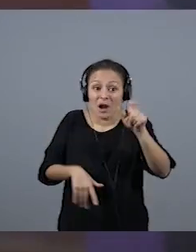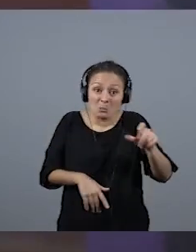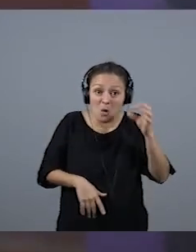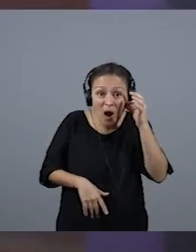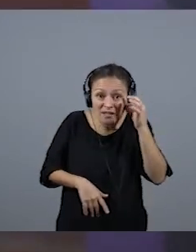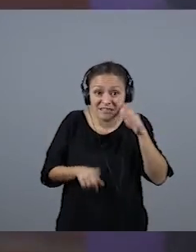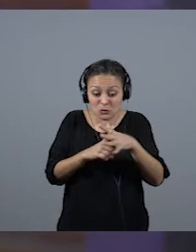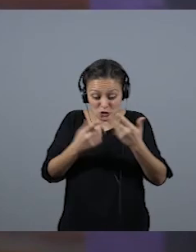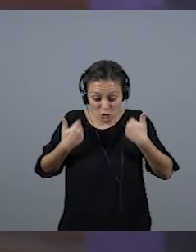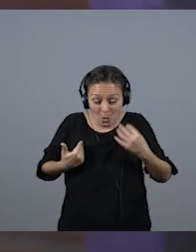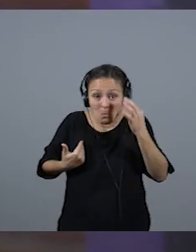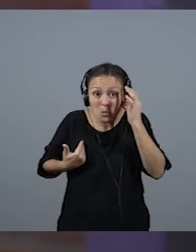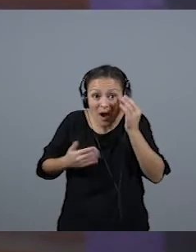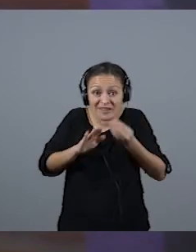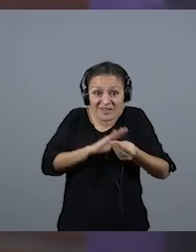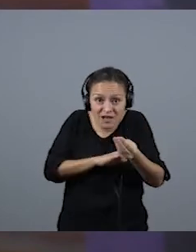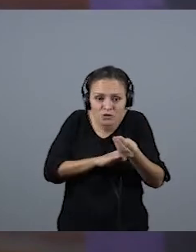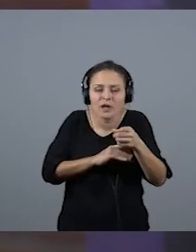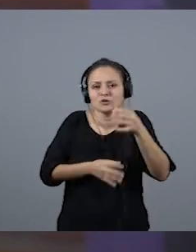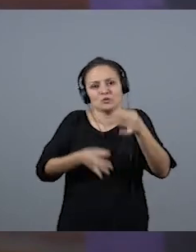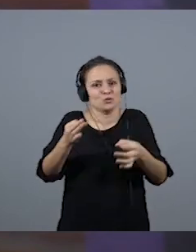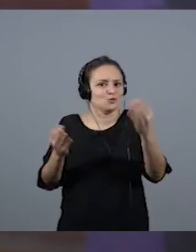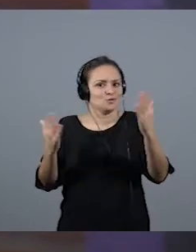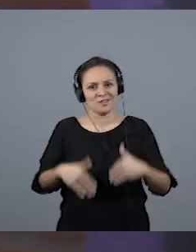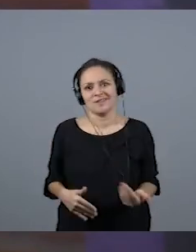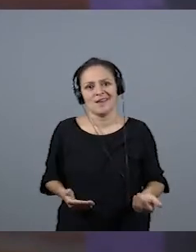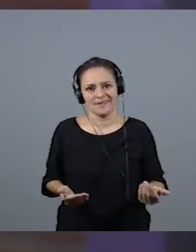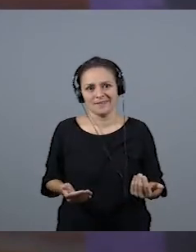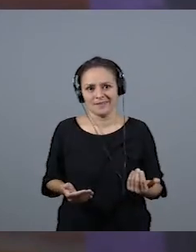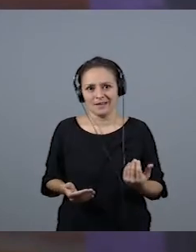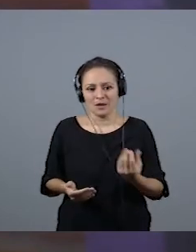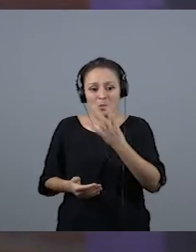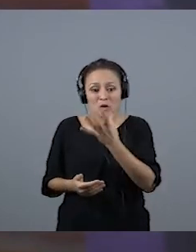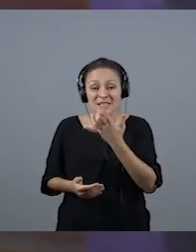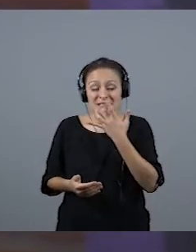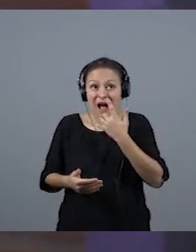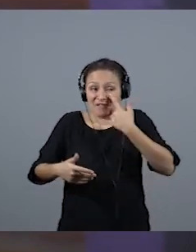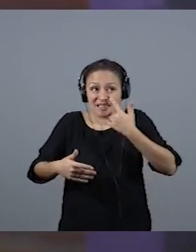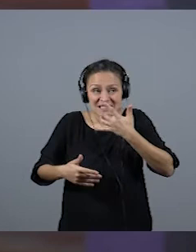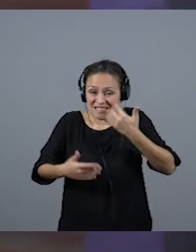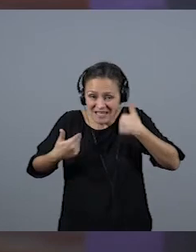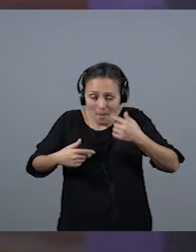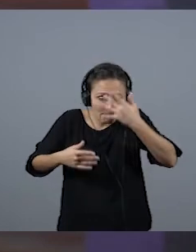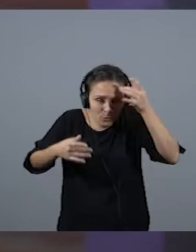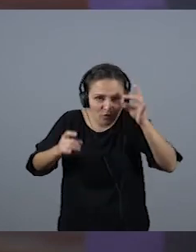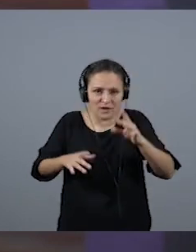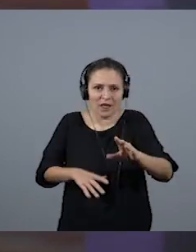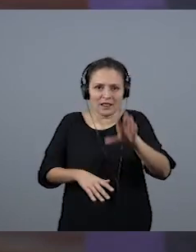ser mujer y esa es la injusticia, que es que, vamos a ver, si entendemos de una vez que hay una